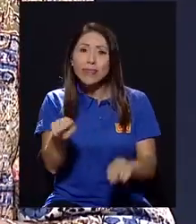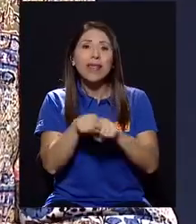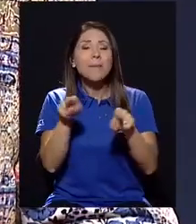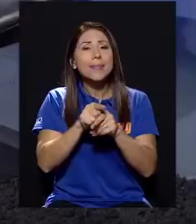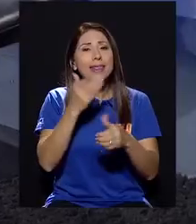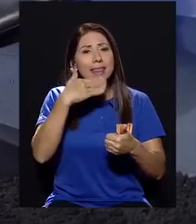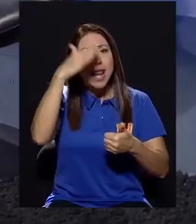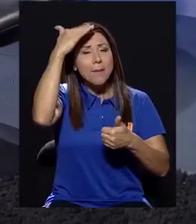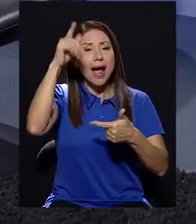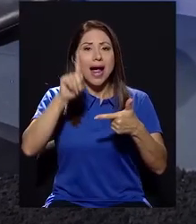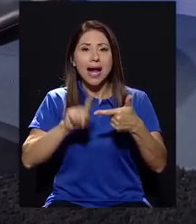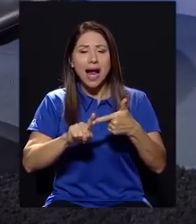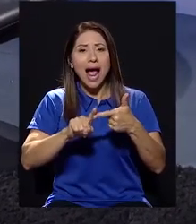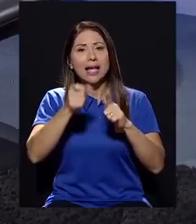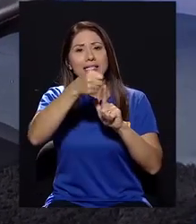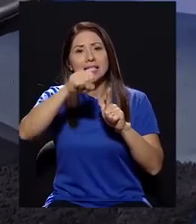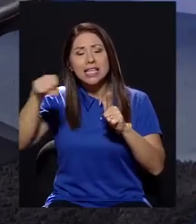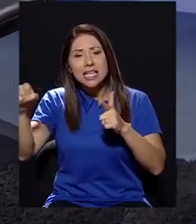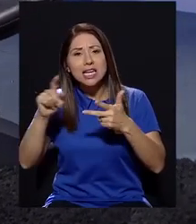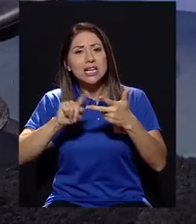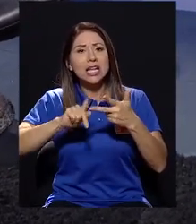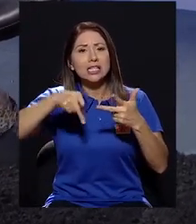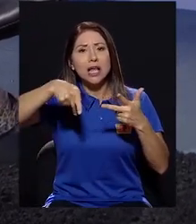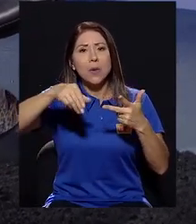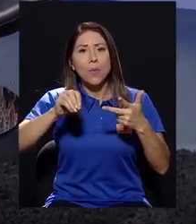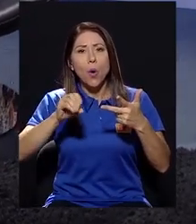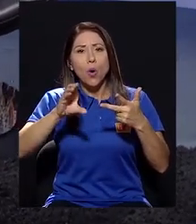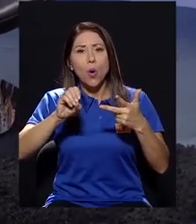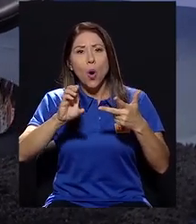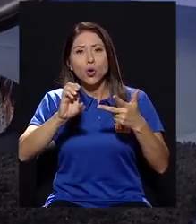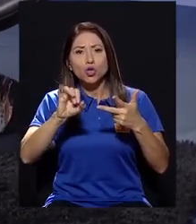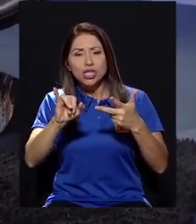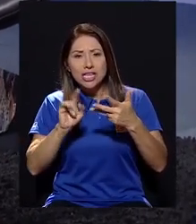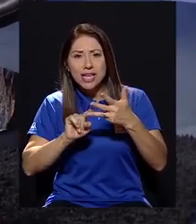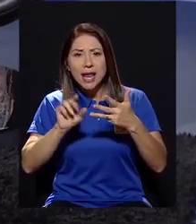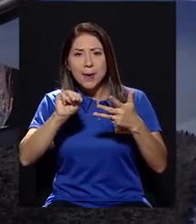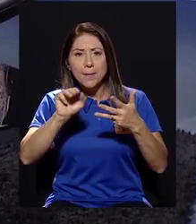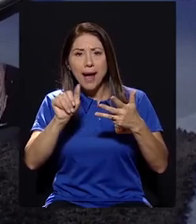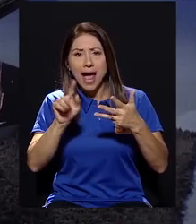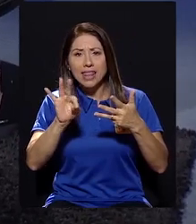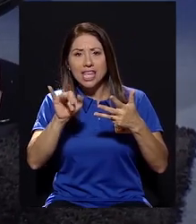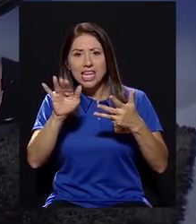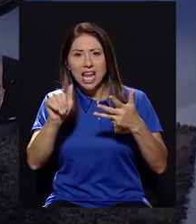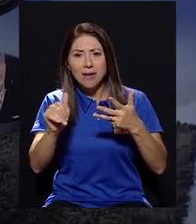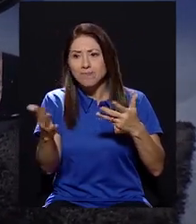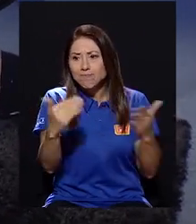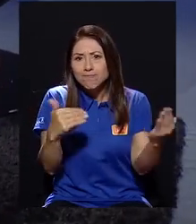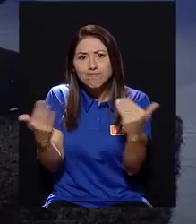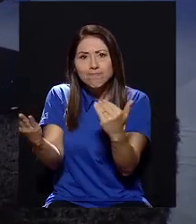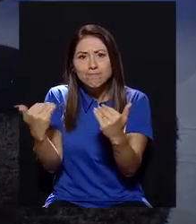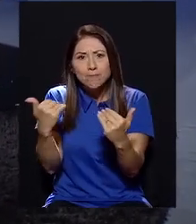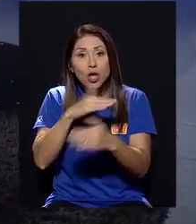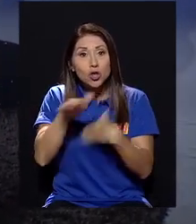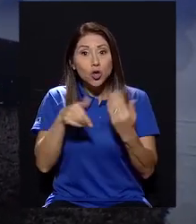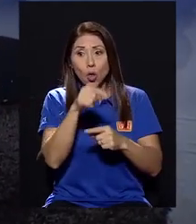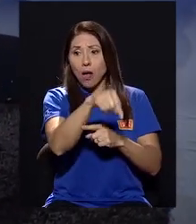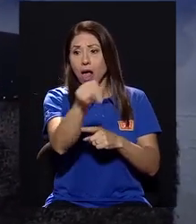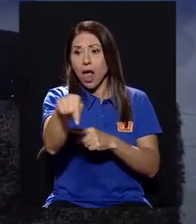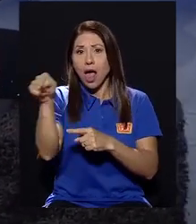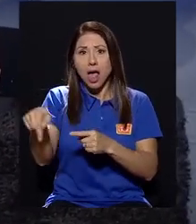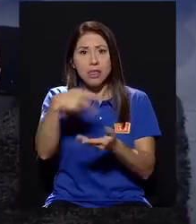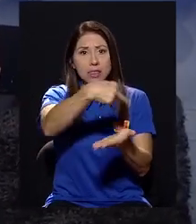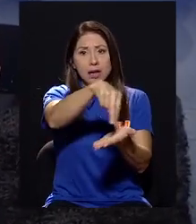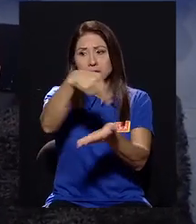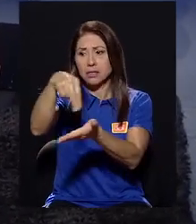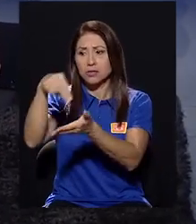de Talamanca, de Siquirres, de Pocosí, de Matina. En todo Cantón donde existía un movimiento dancístico, tratábamos de